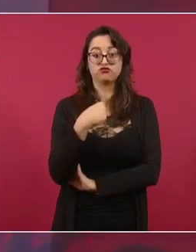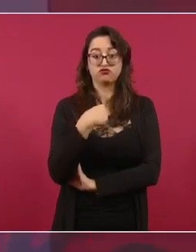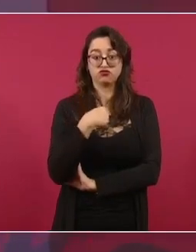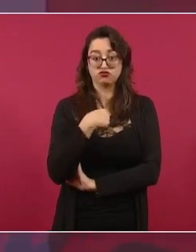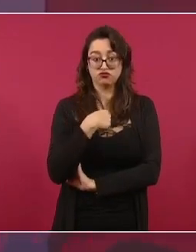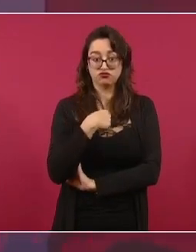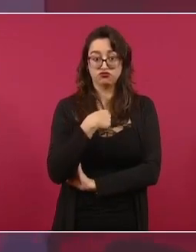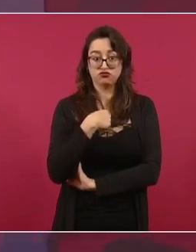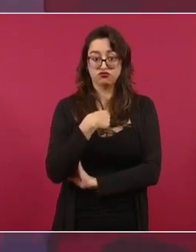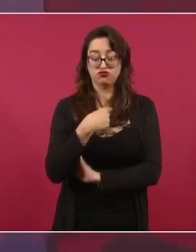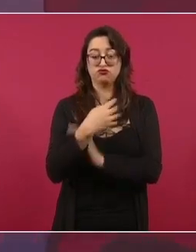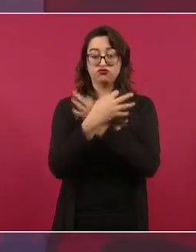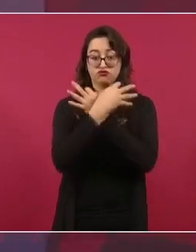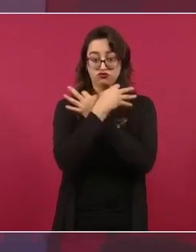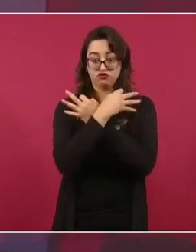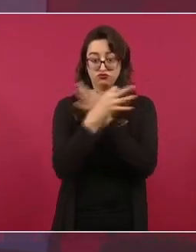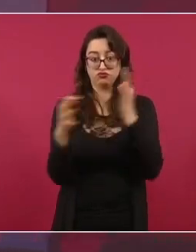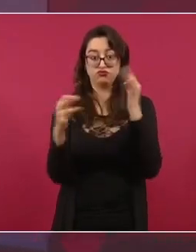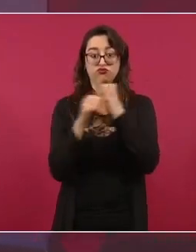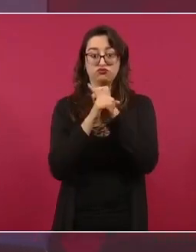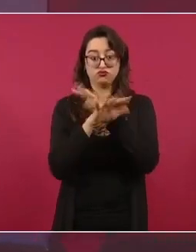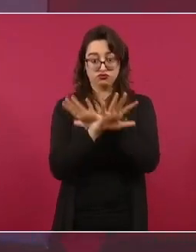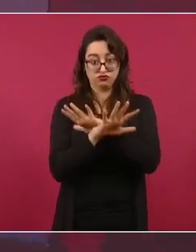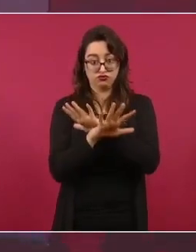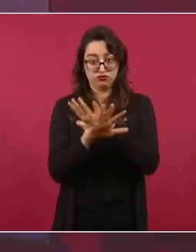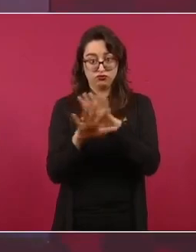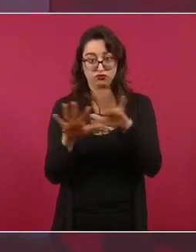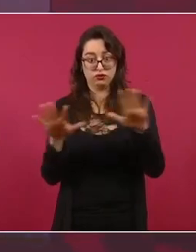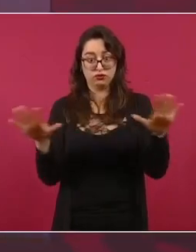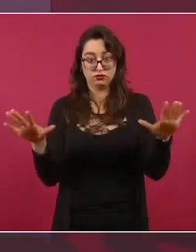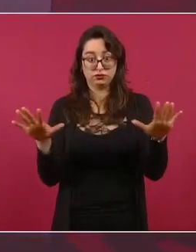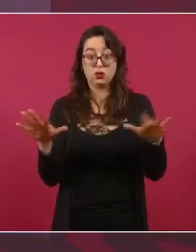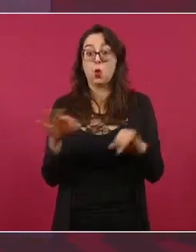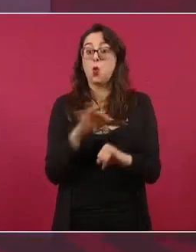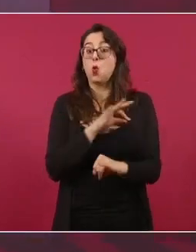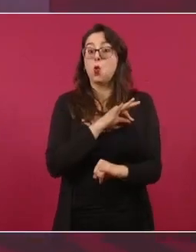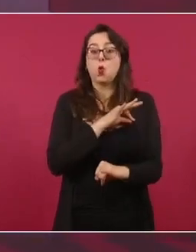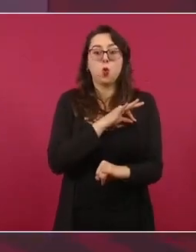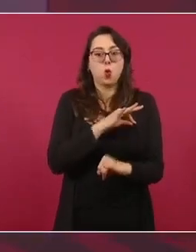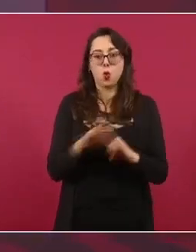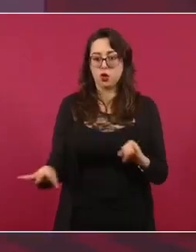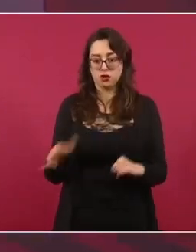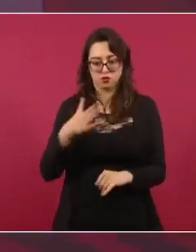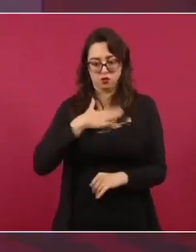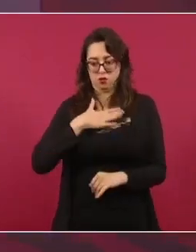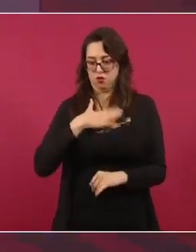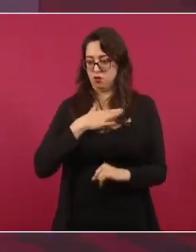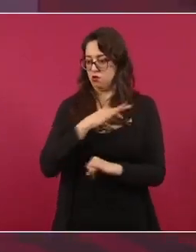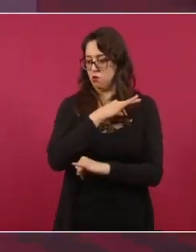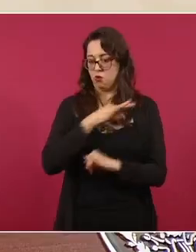al pueblo de México, va a ser mi último informe.